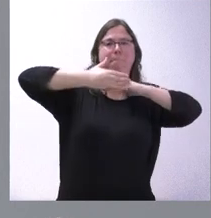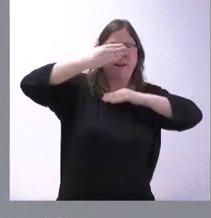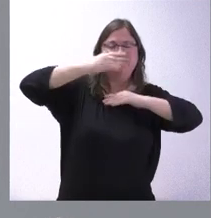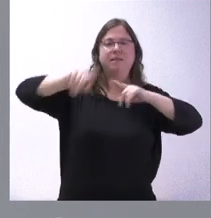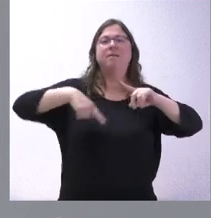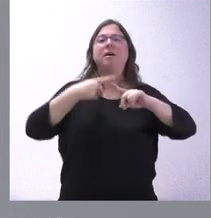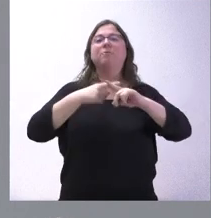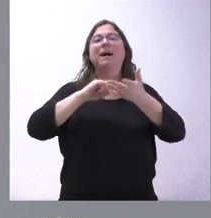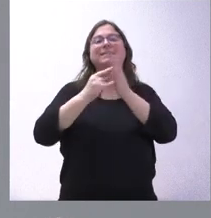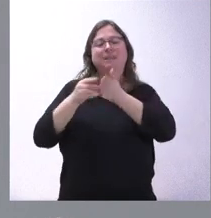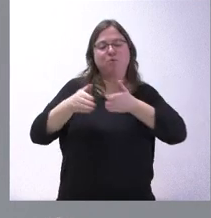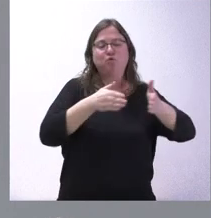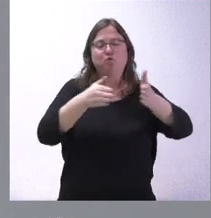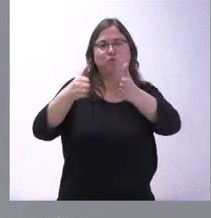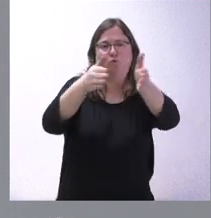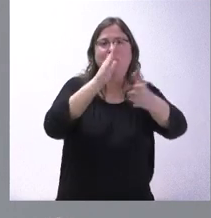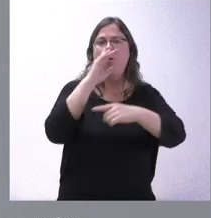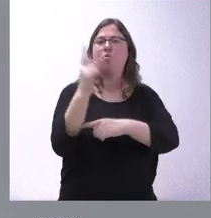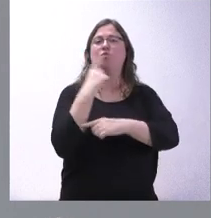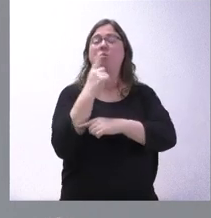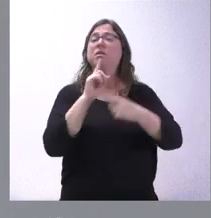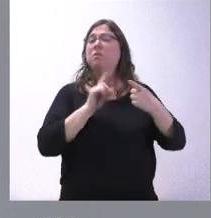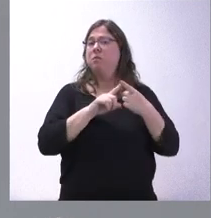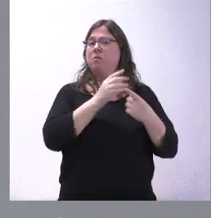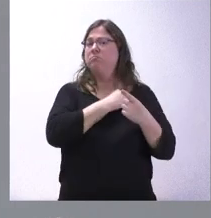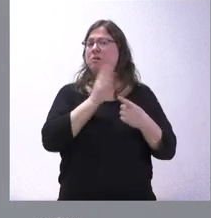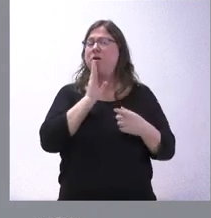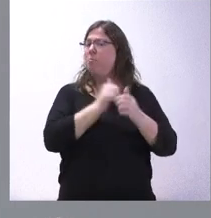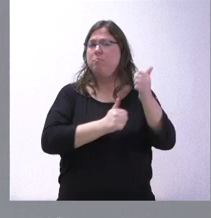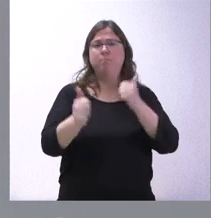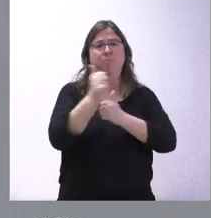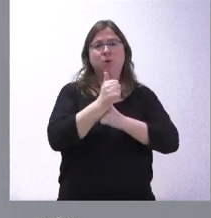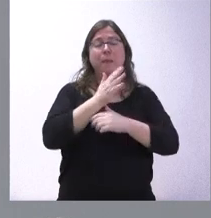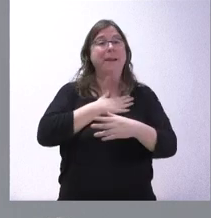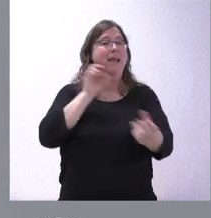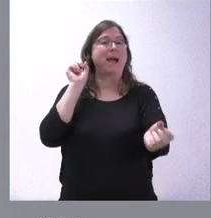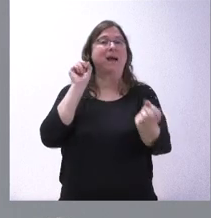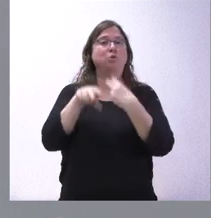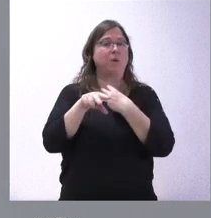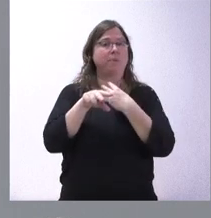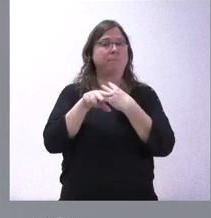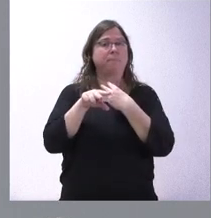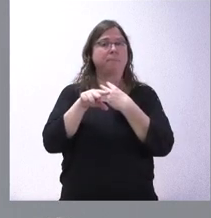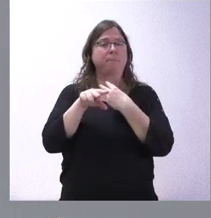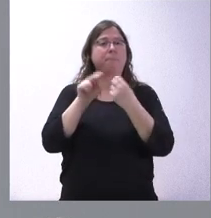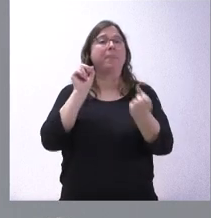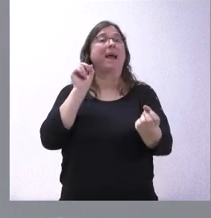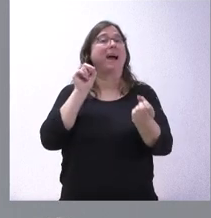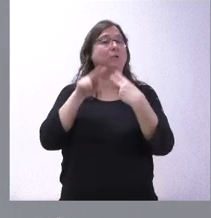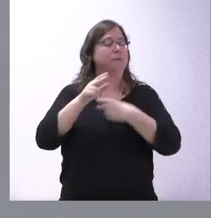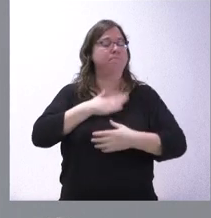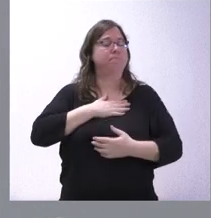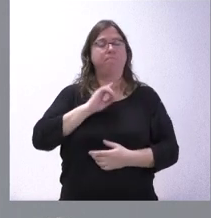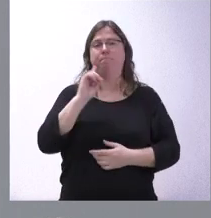posteriores sistemas de canalización. Y en el primero de los aspectos, nuestra prioridad, como ustedes han señalado, es la autovía de comunicación